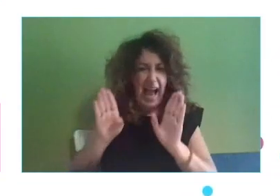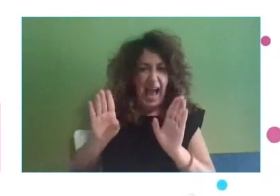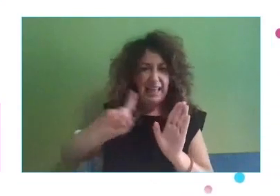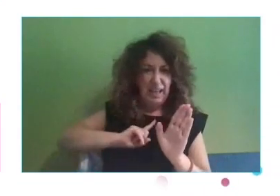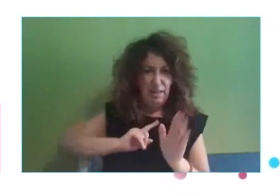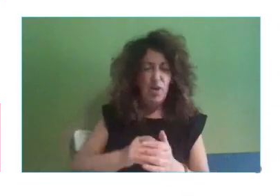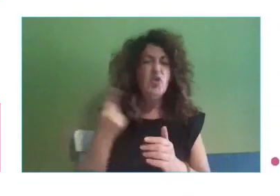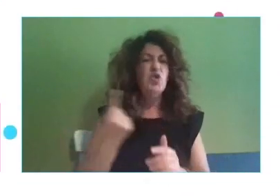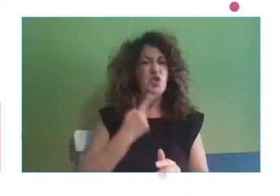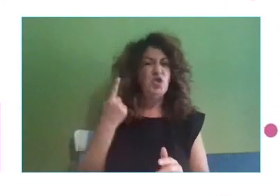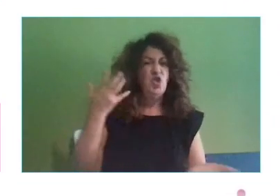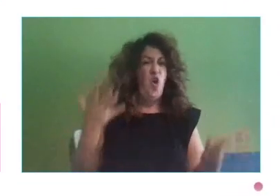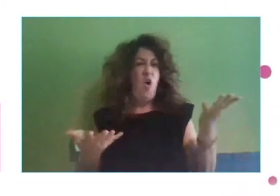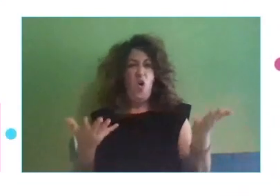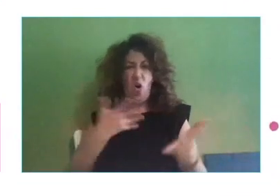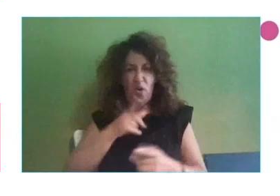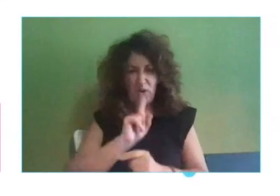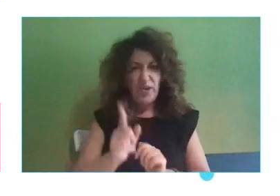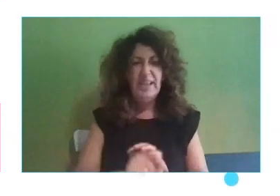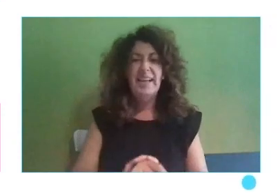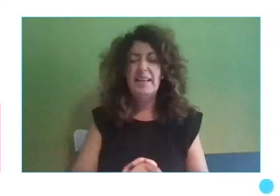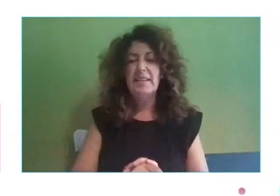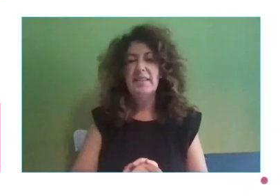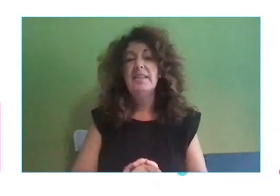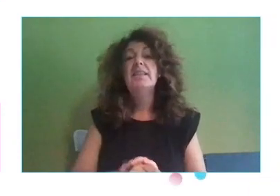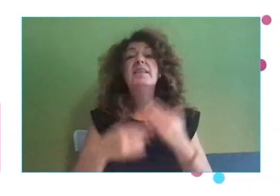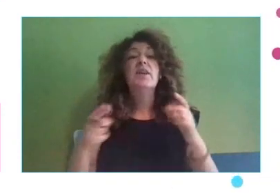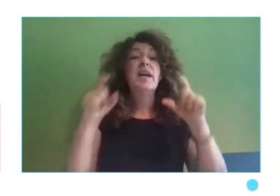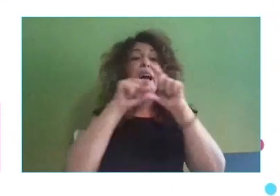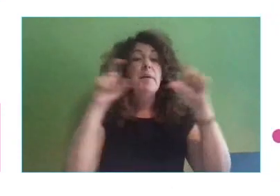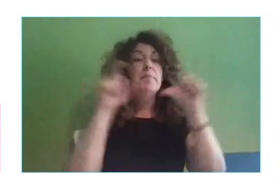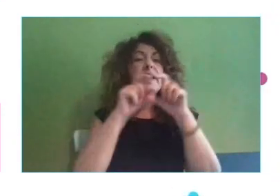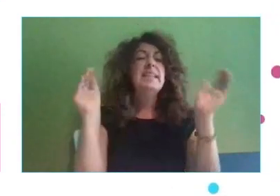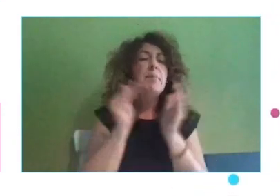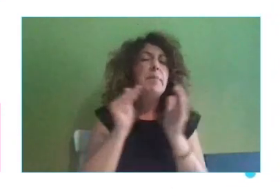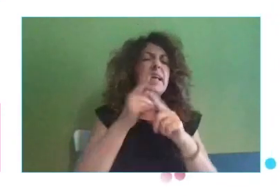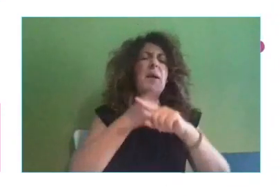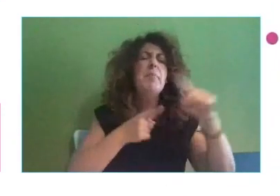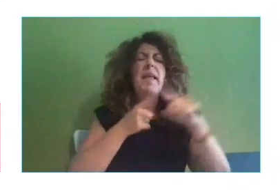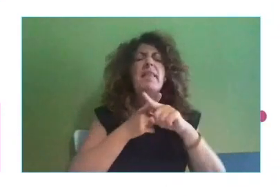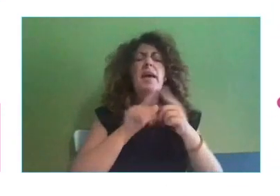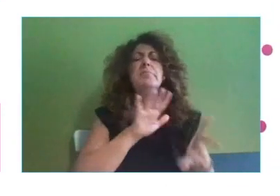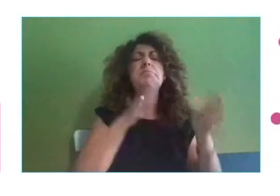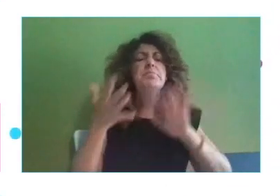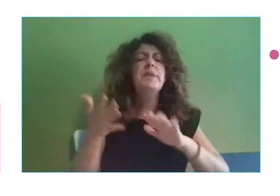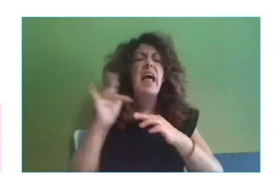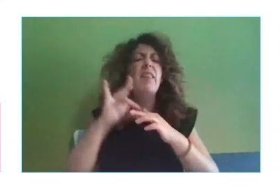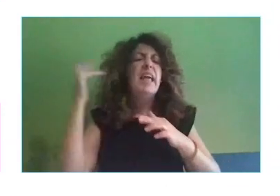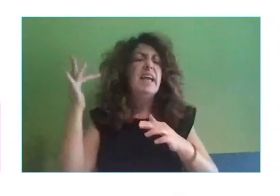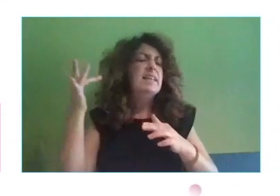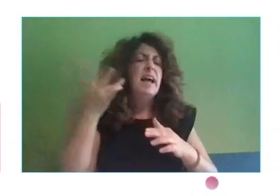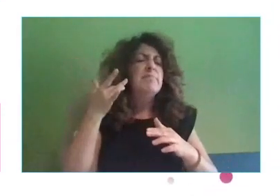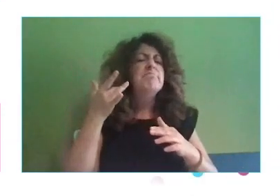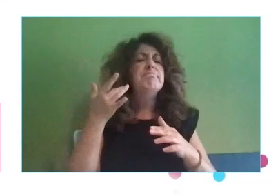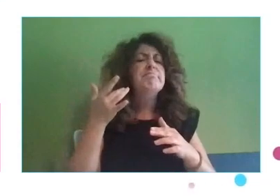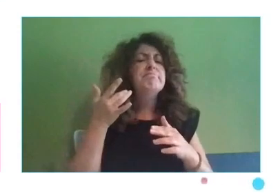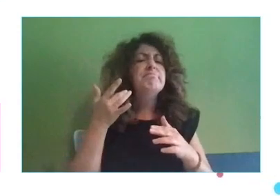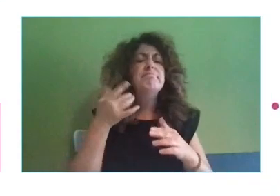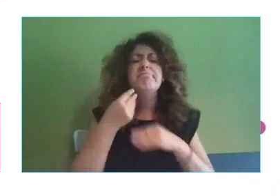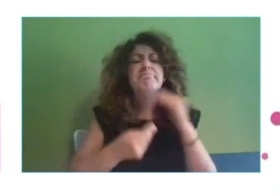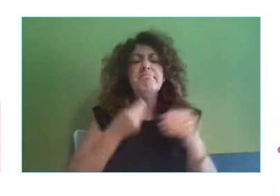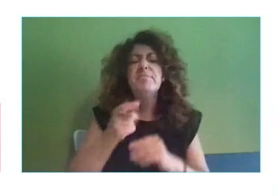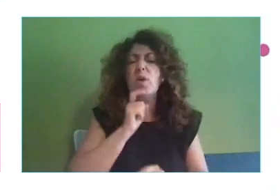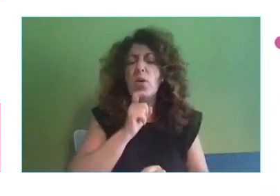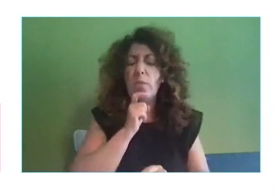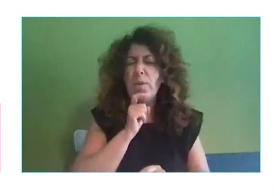¿Qué necesita una PyME para esa digitalización? Y aquí veíamos un poco, me ponía en los pies de una PyME, y dices,